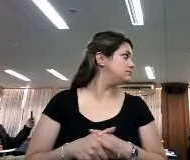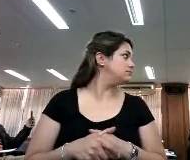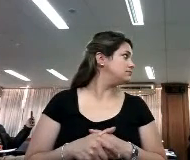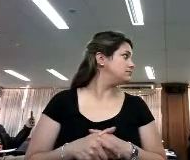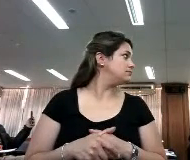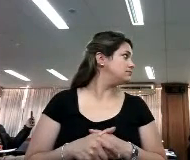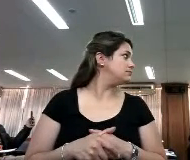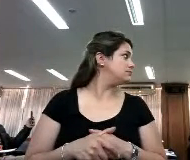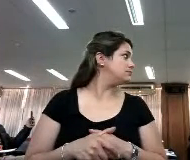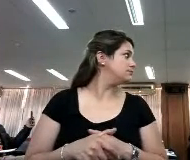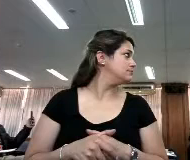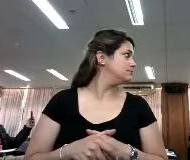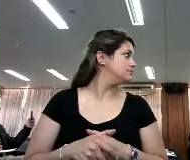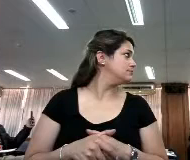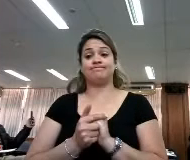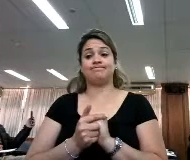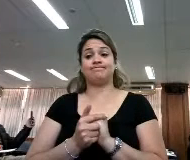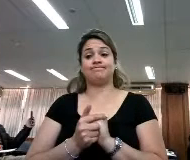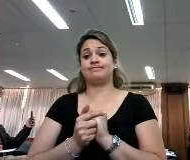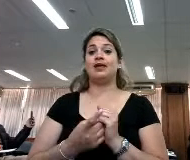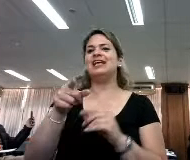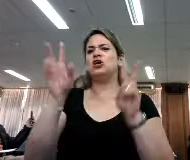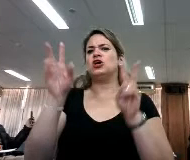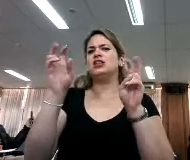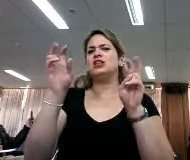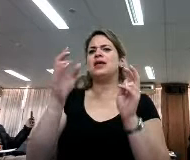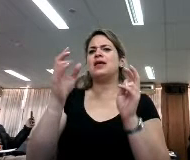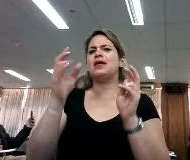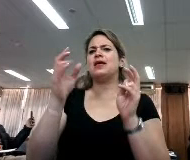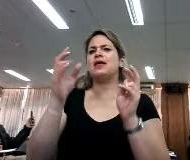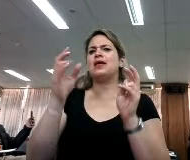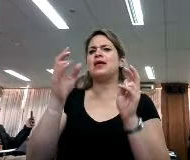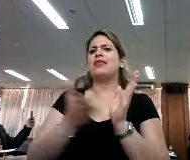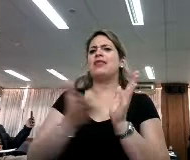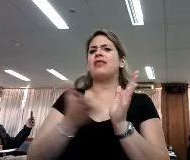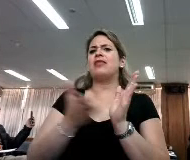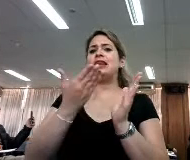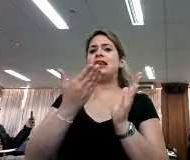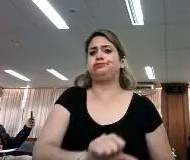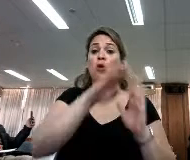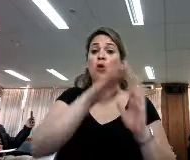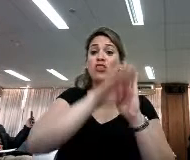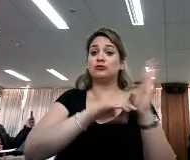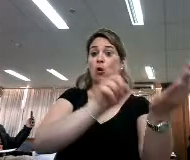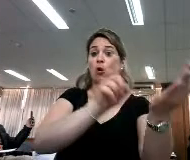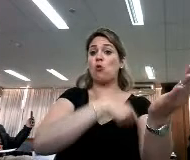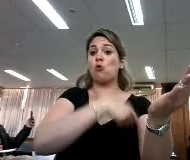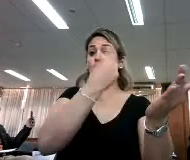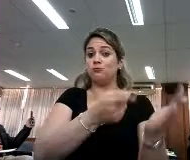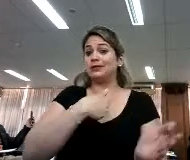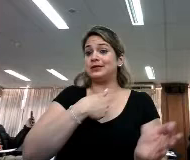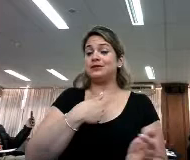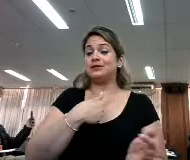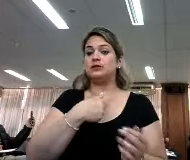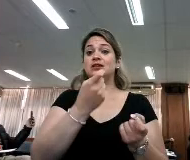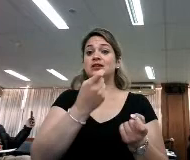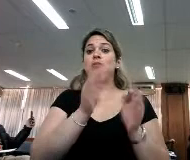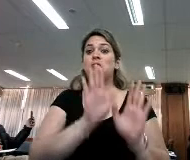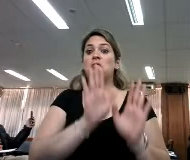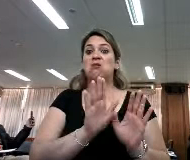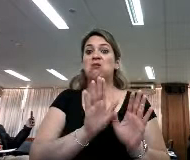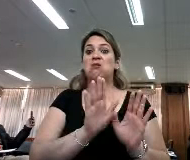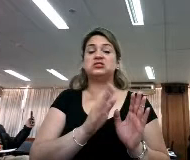Y entonces eso es la elasticidad del libro, ¿qué pasa? Que con el texto tradicional debemos de concebirlo así, los